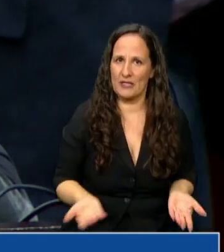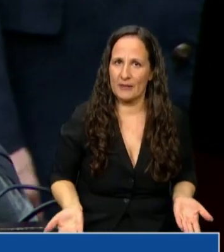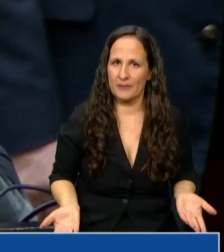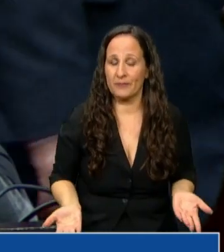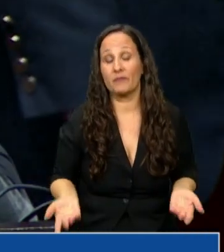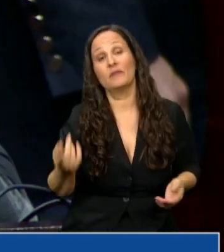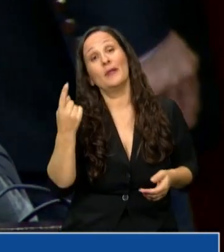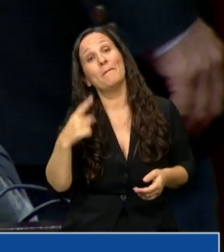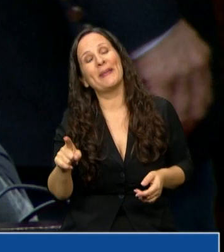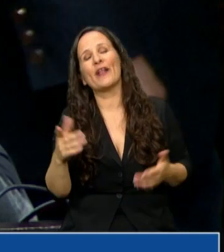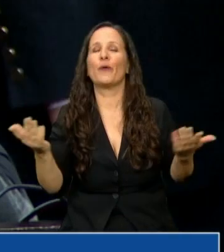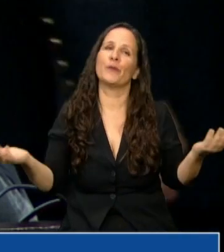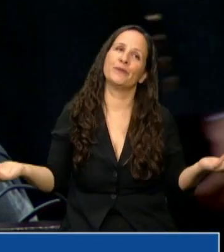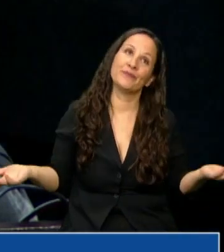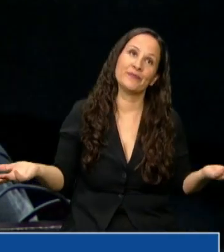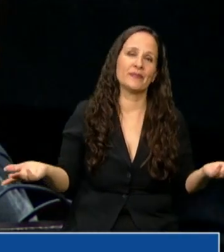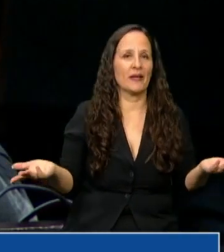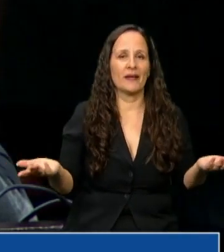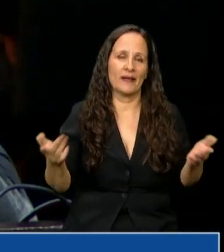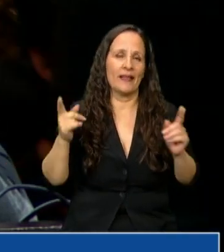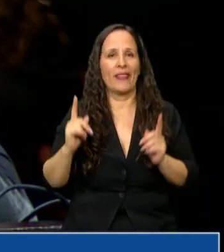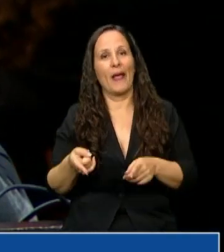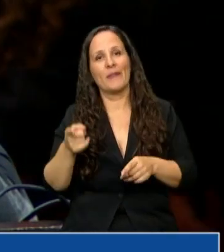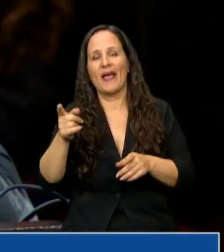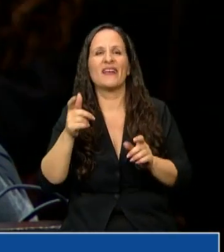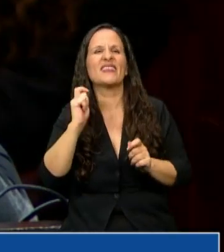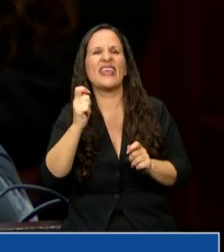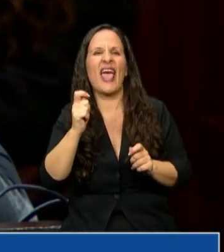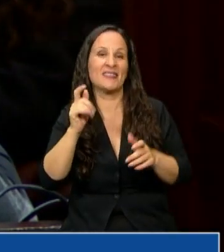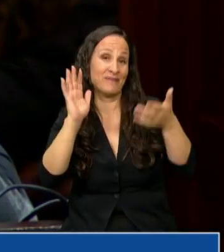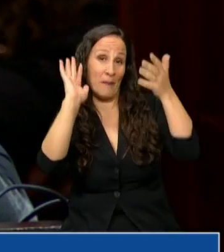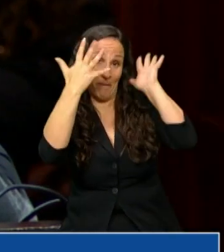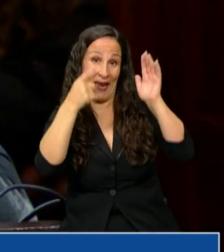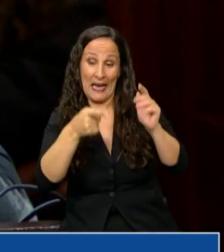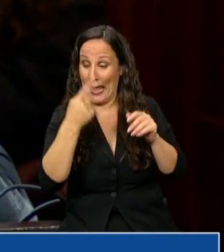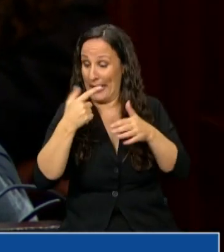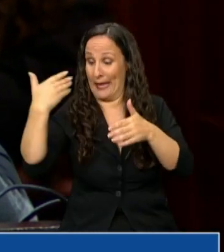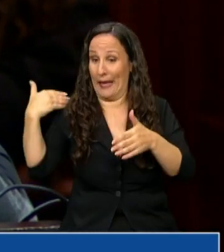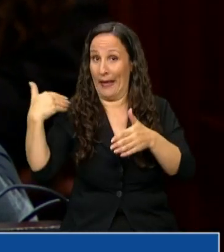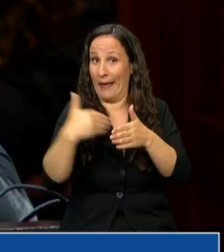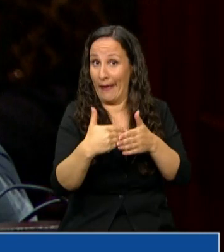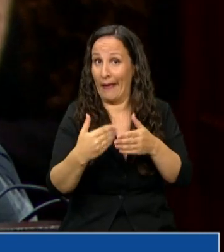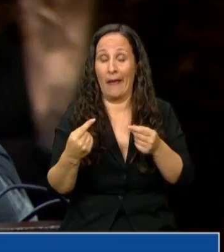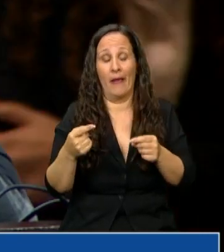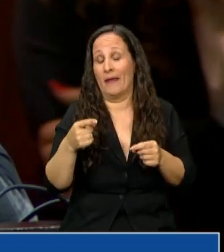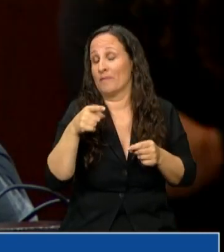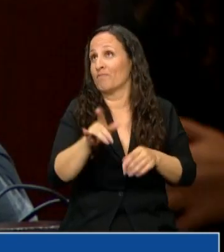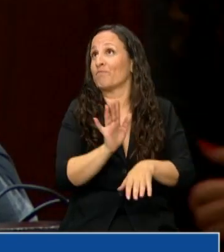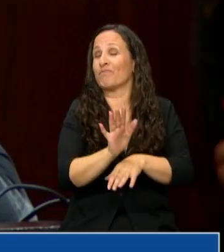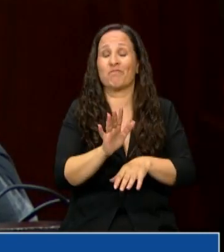no es casual, también tenemos un candidato a presidente de Miley que en los últimos días está generando un terrorismo